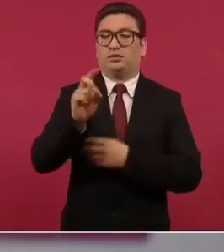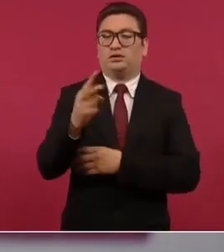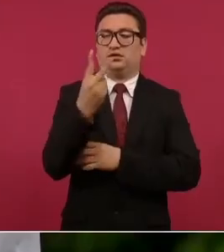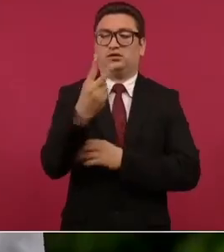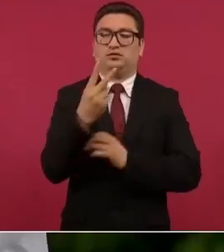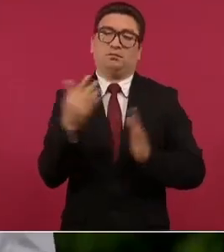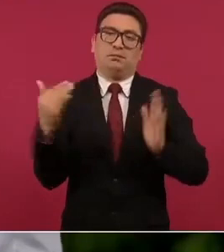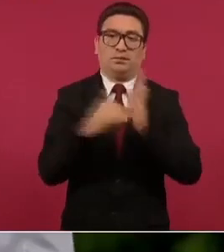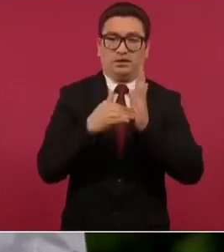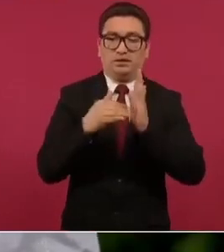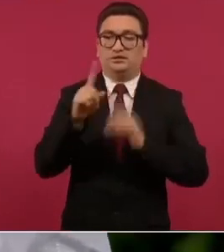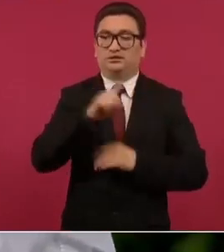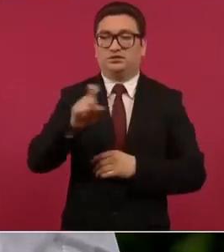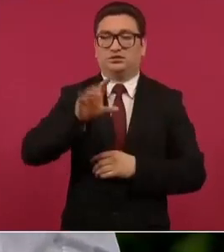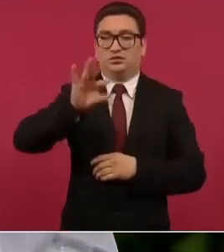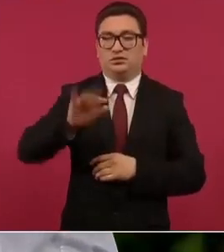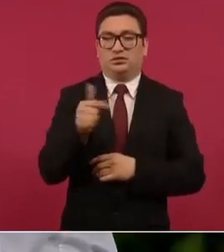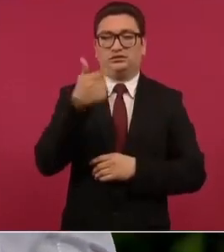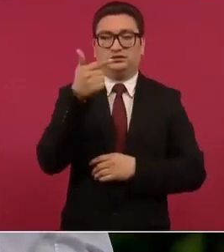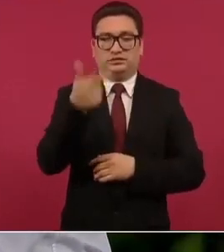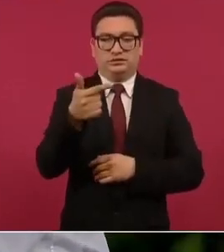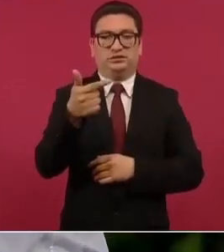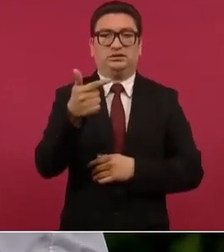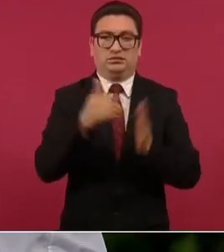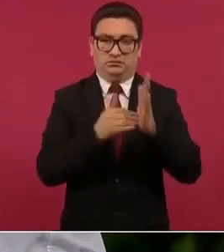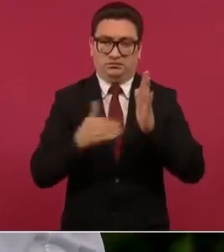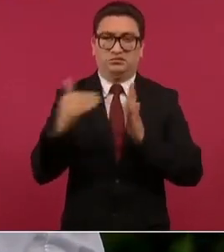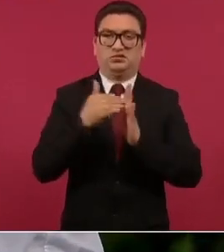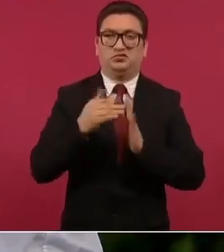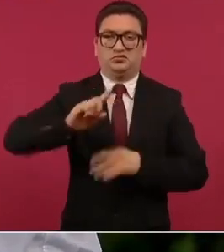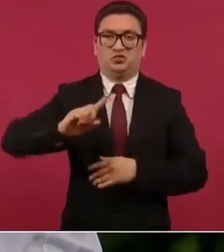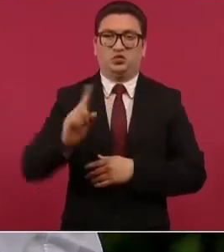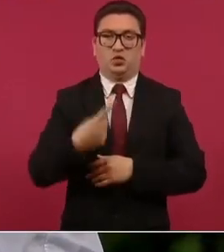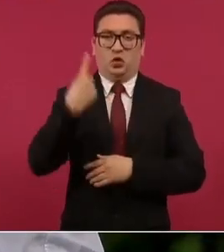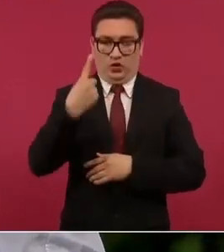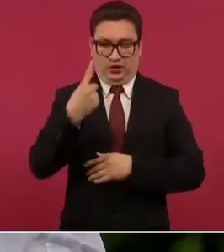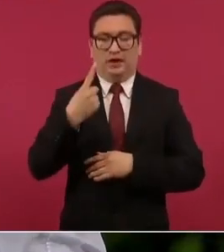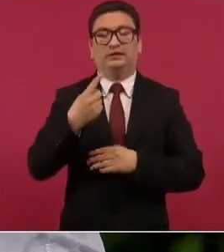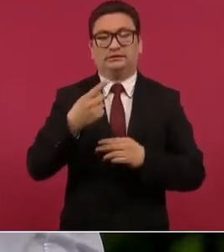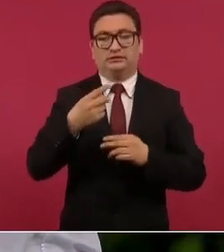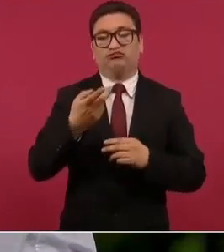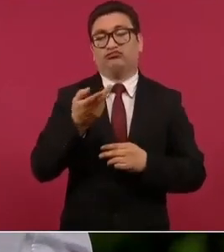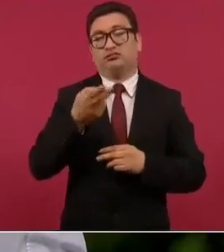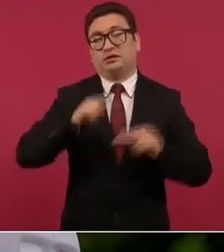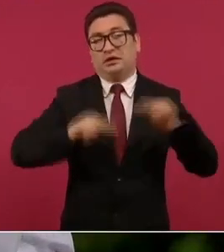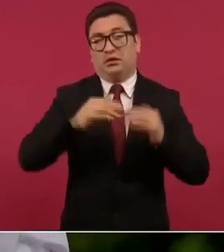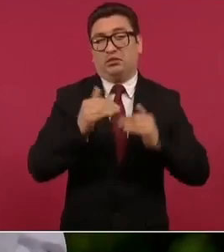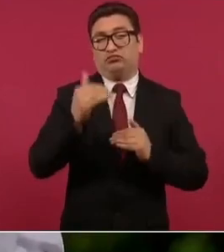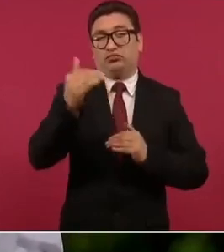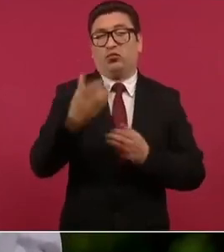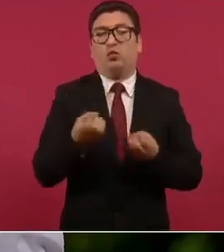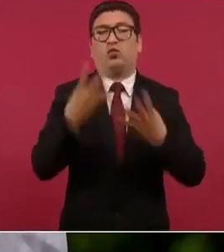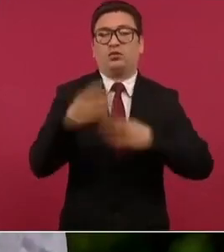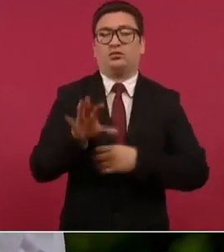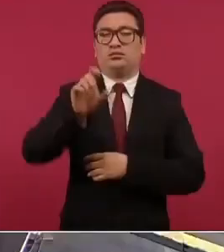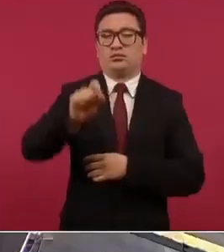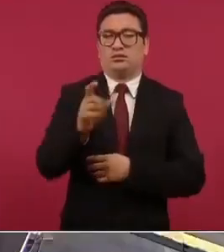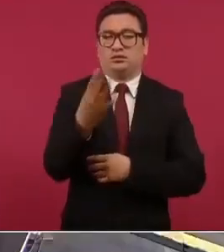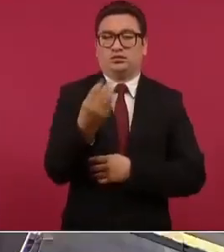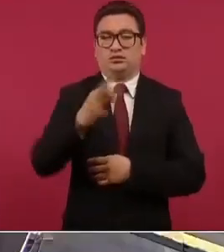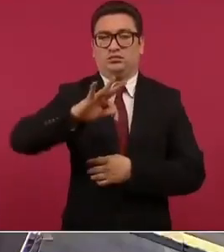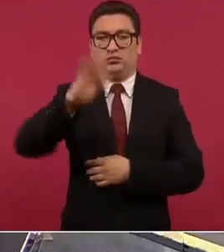mil 147 millones de dólares creció en 29 por ciento